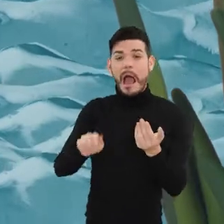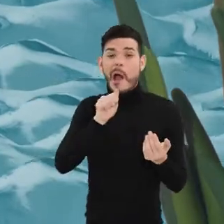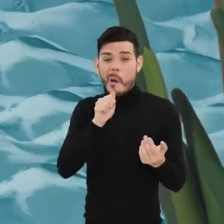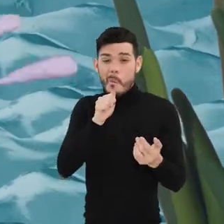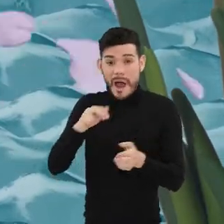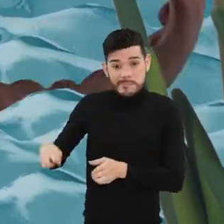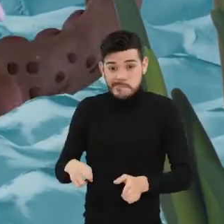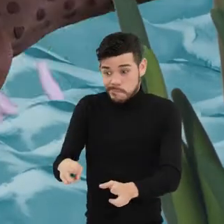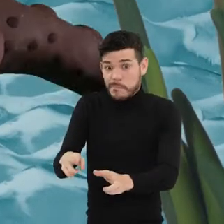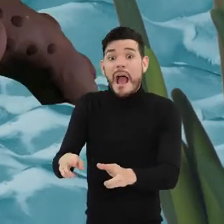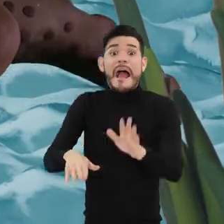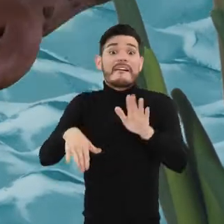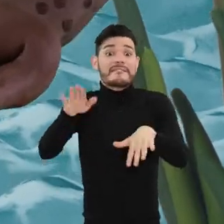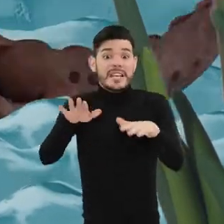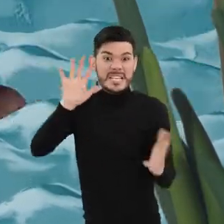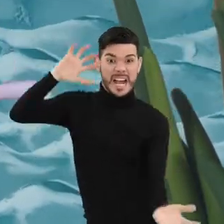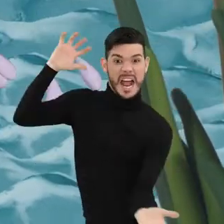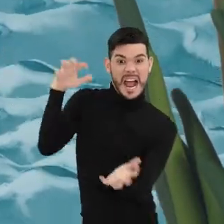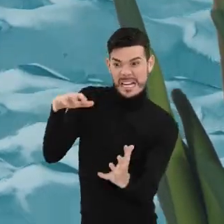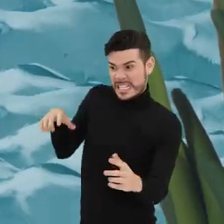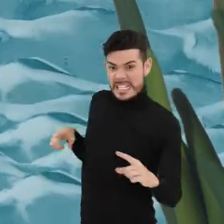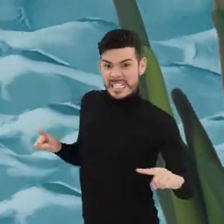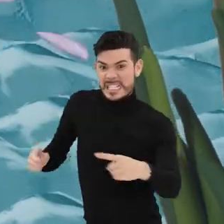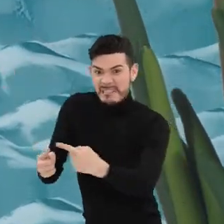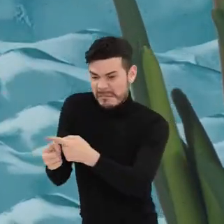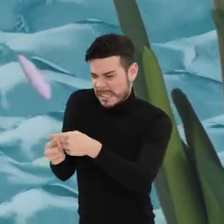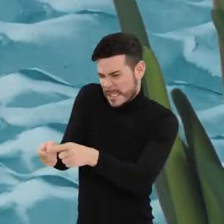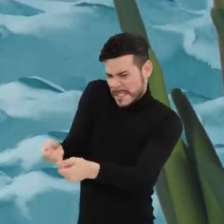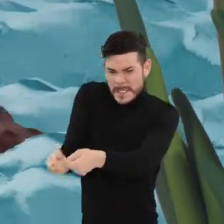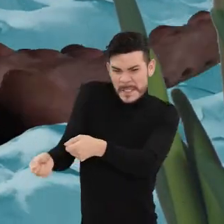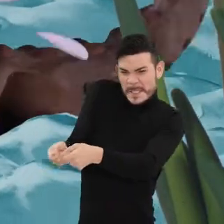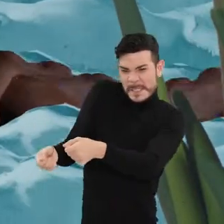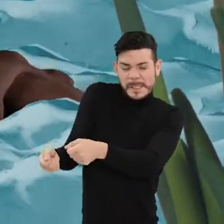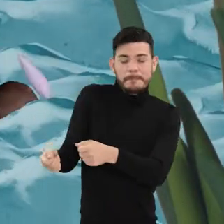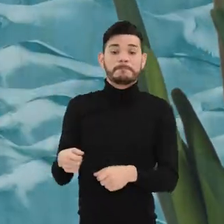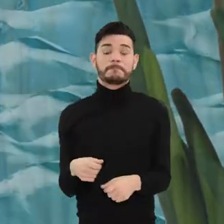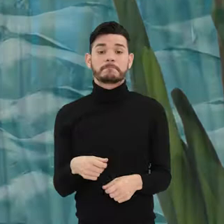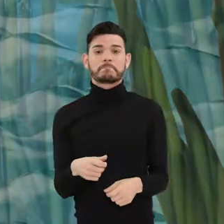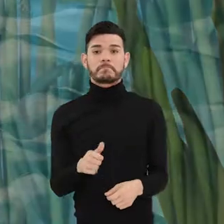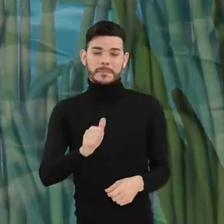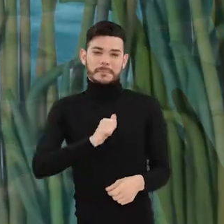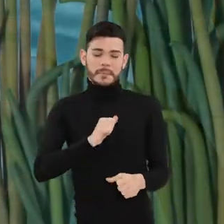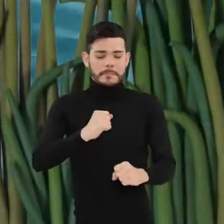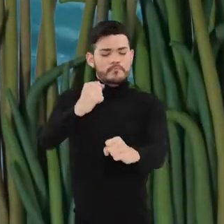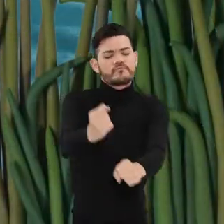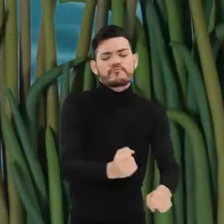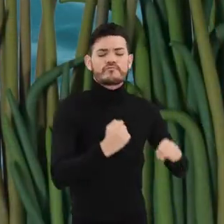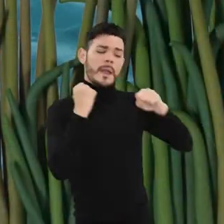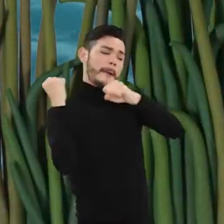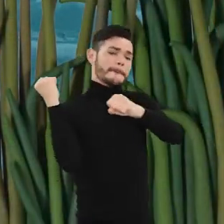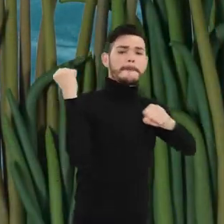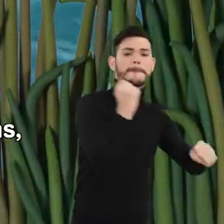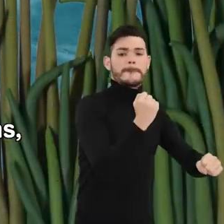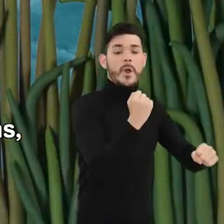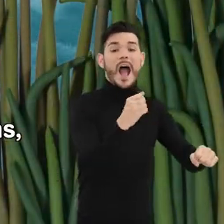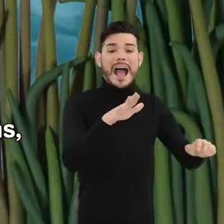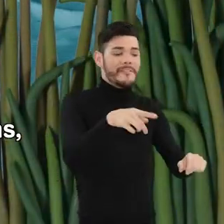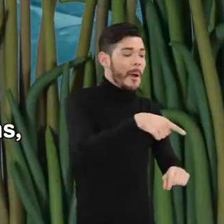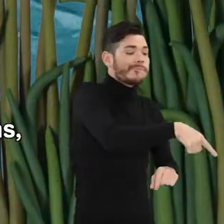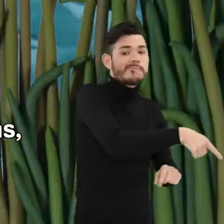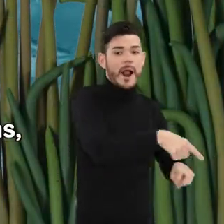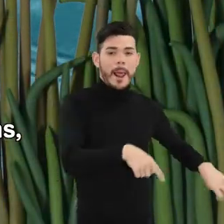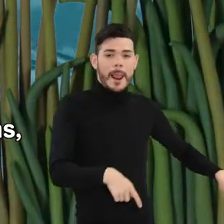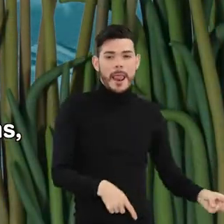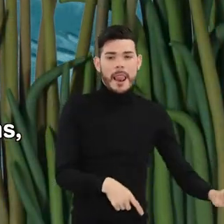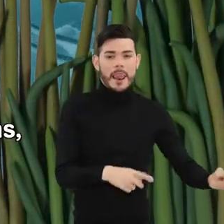ocasiones debían luchar cuerpo a cuerpo con los caimanes. Al apoyar sus palancas en la ribera, molestaban